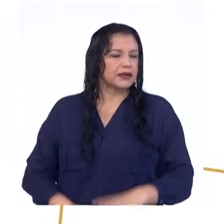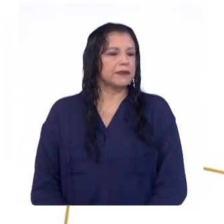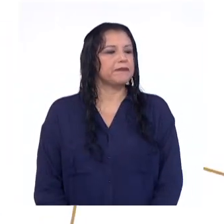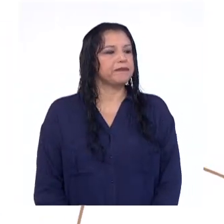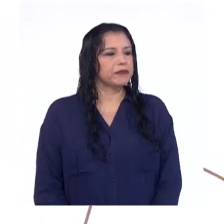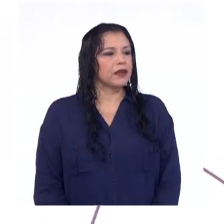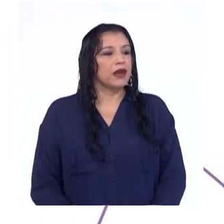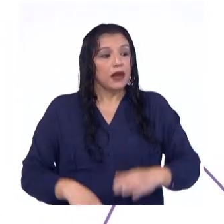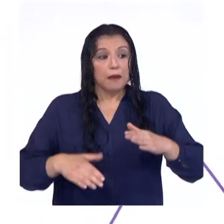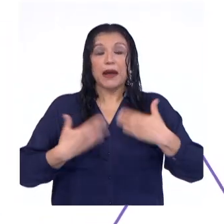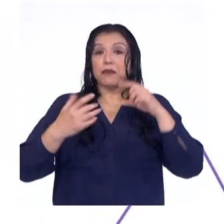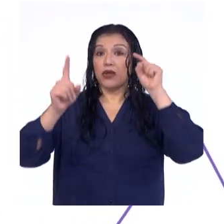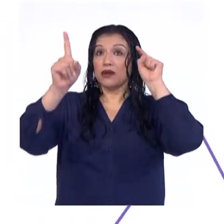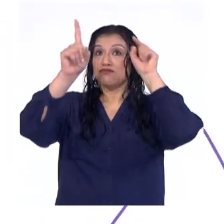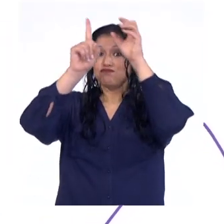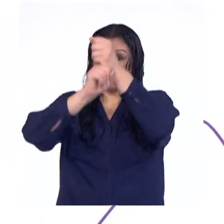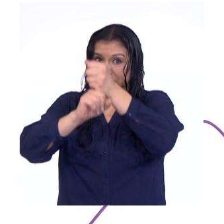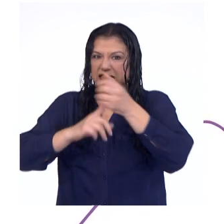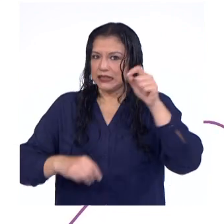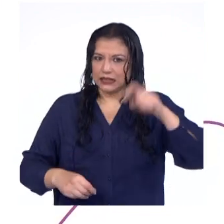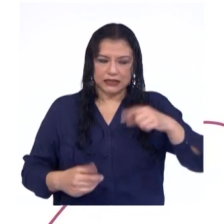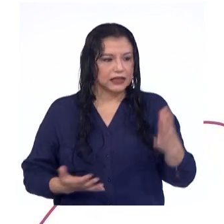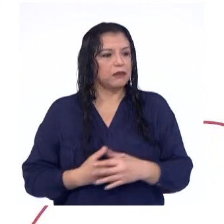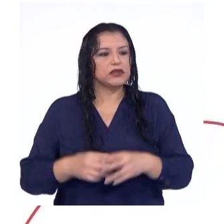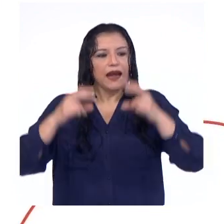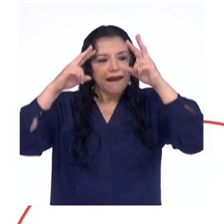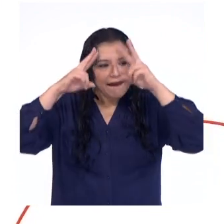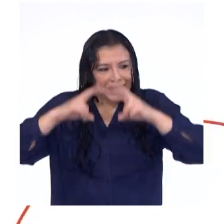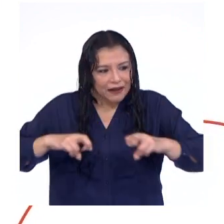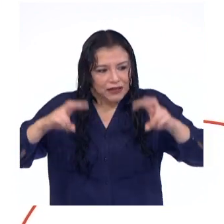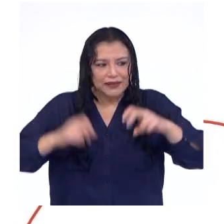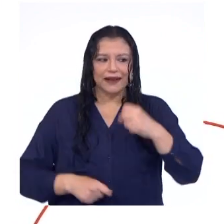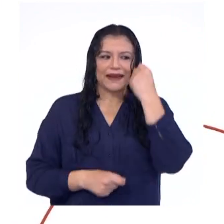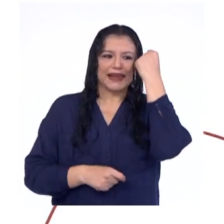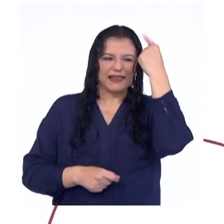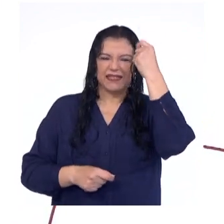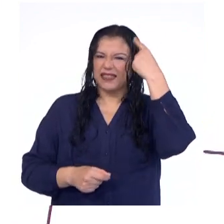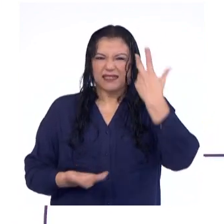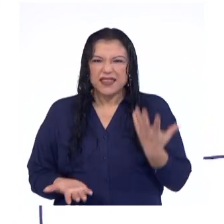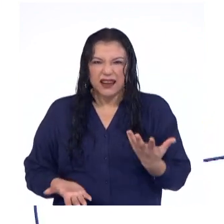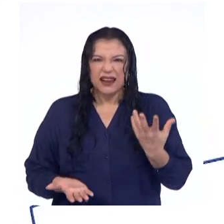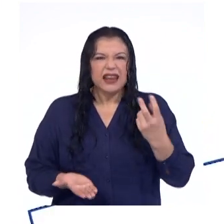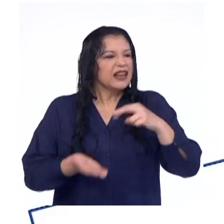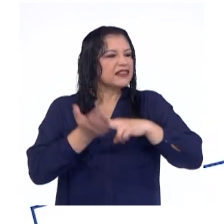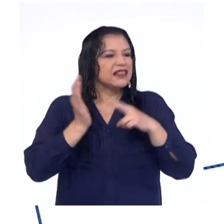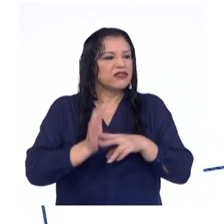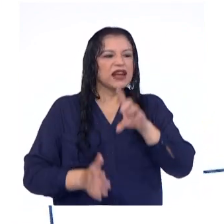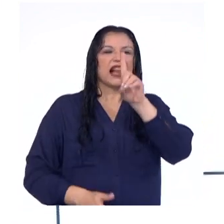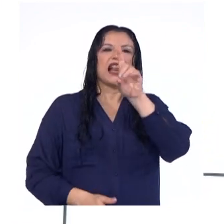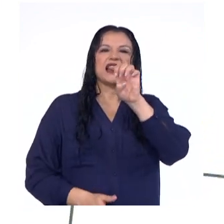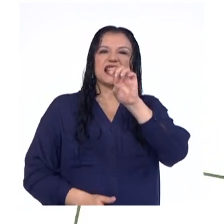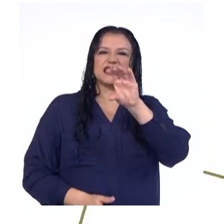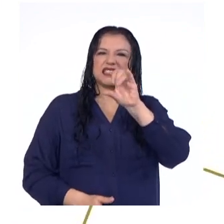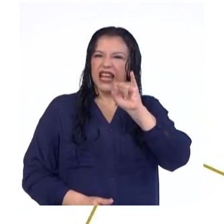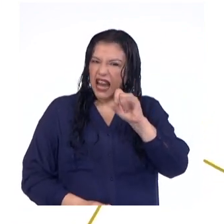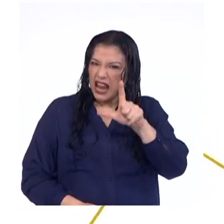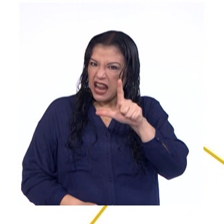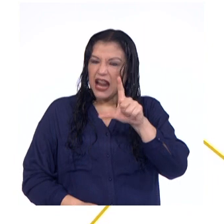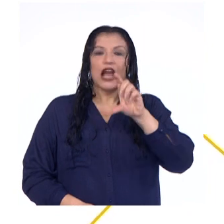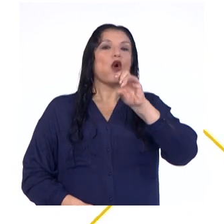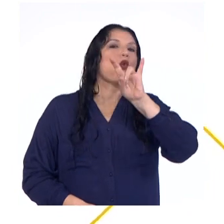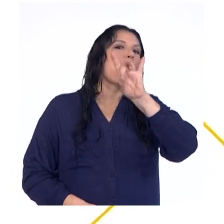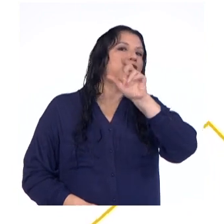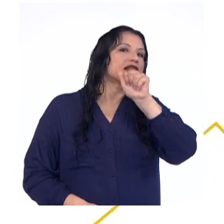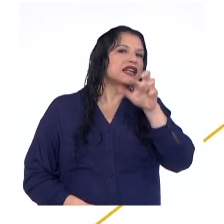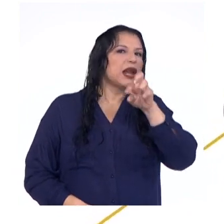Para lograr el propósito debemos Revisar y comprender, en primer lugar, qué es el desil, cuartil y